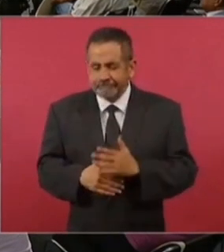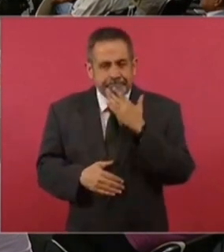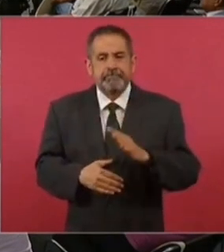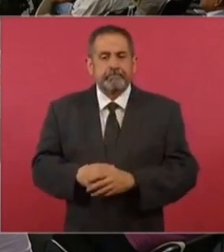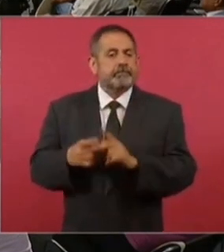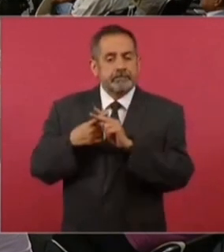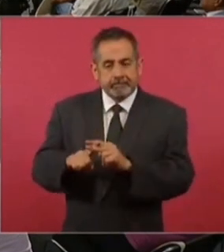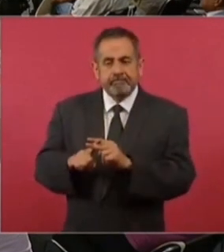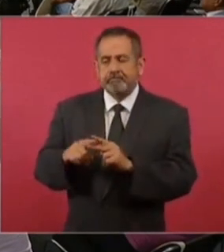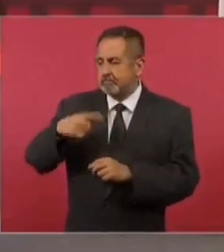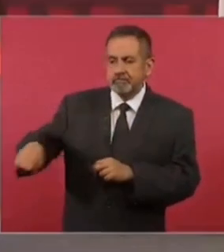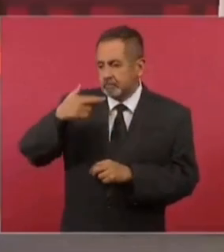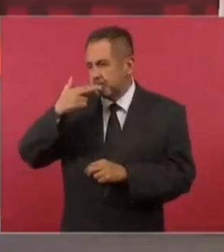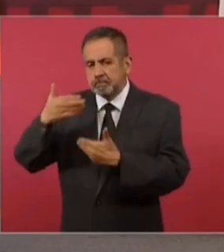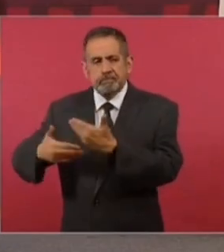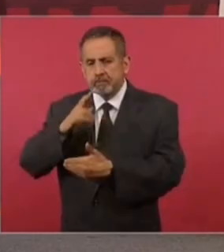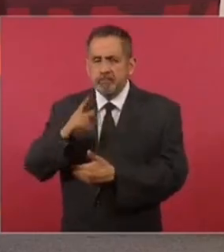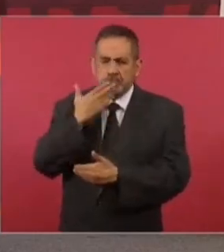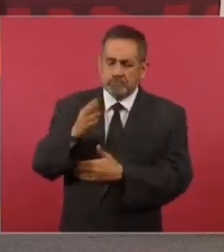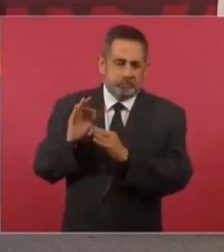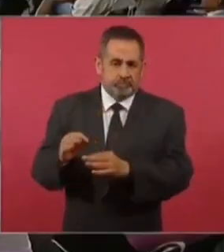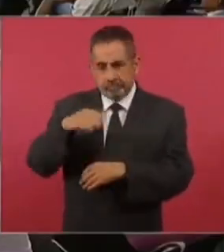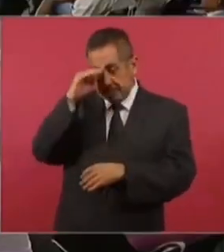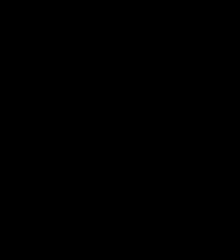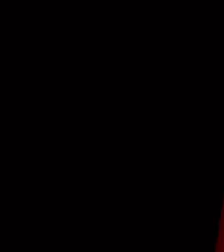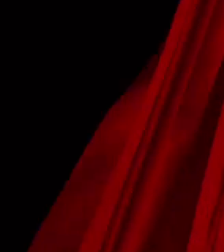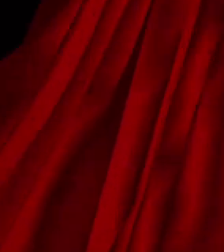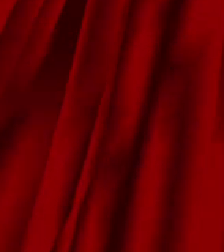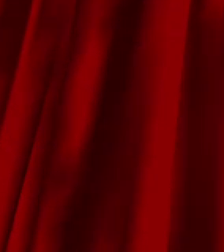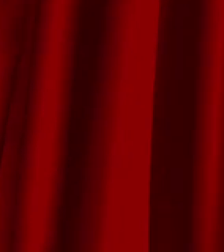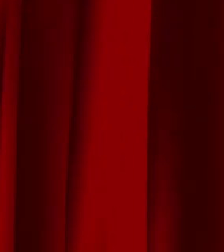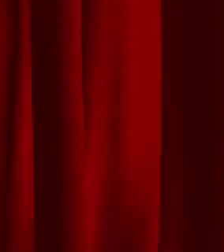ya empieza a tener resultados nuestra política.